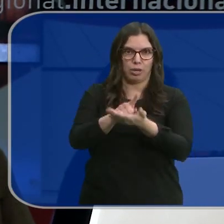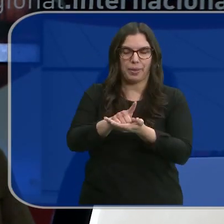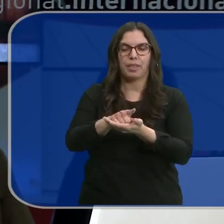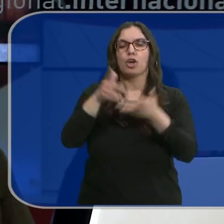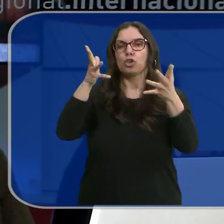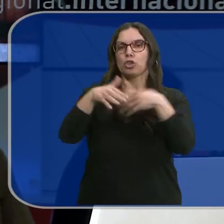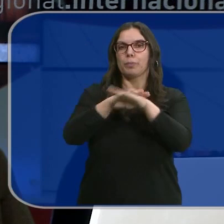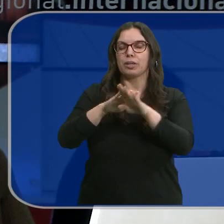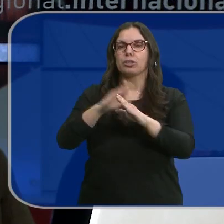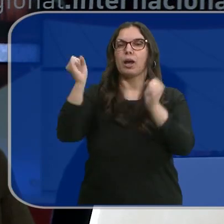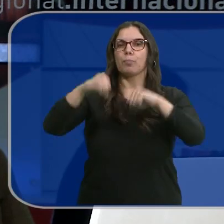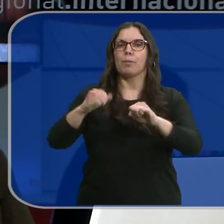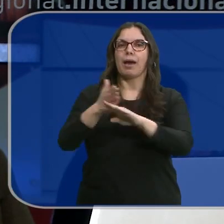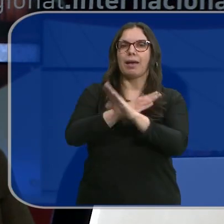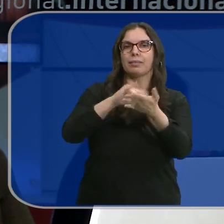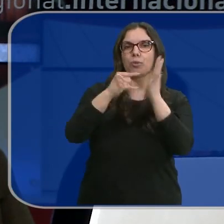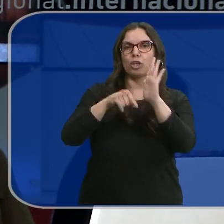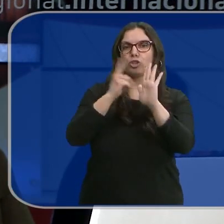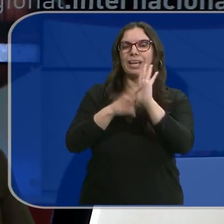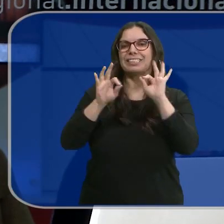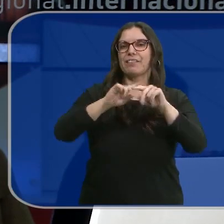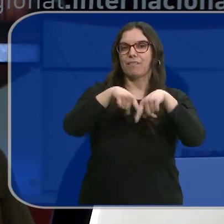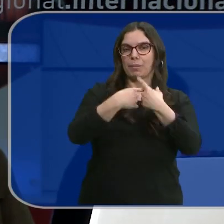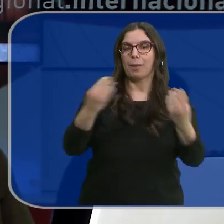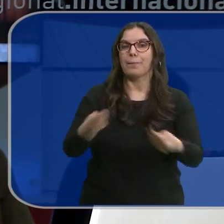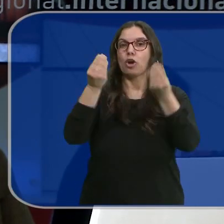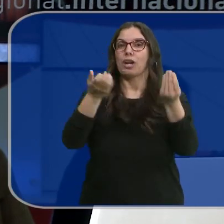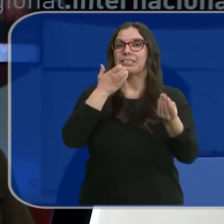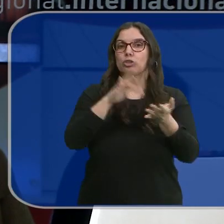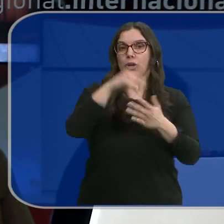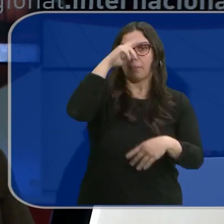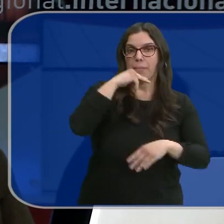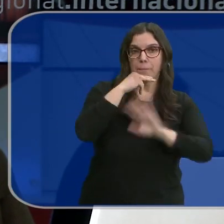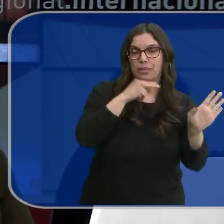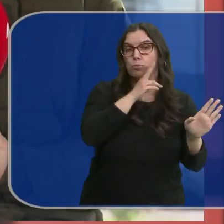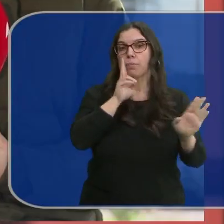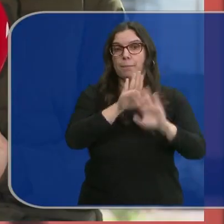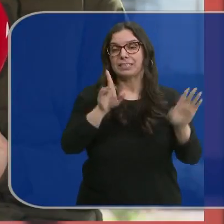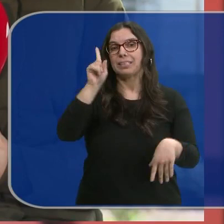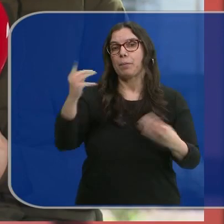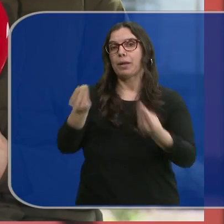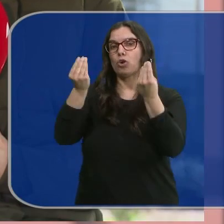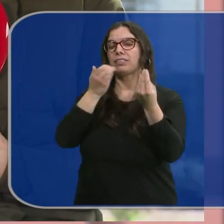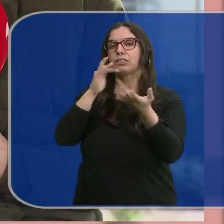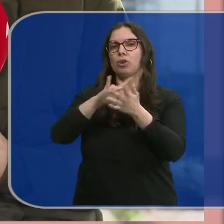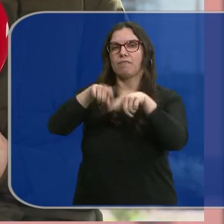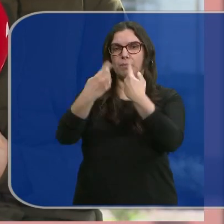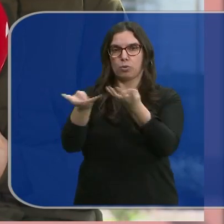ha aprobado el anteproyecto de ley de familia, con mejoras para las monoparentales y las numerosas. Madrid, Andrea Alterarrea.